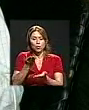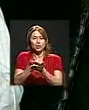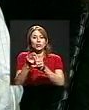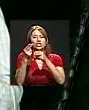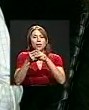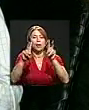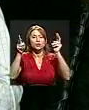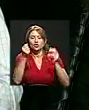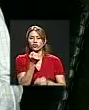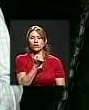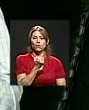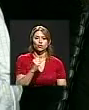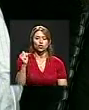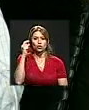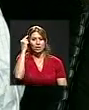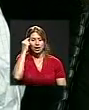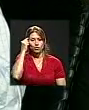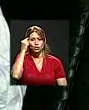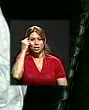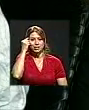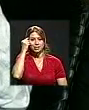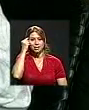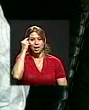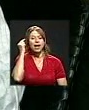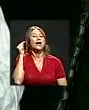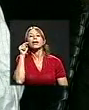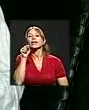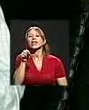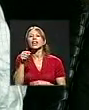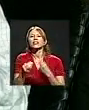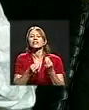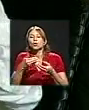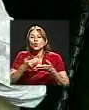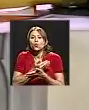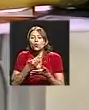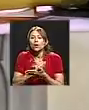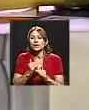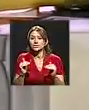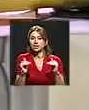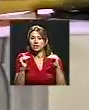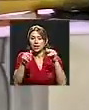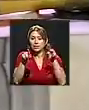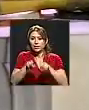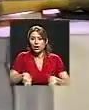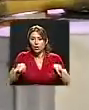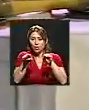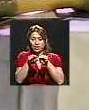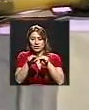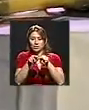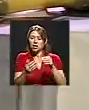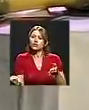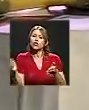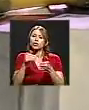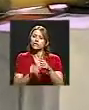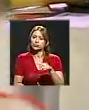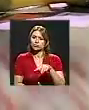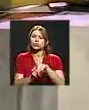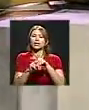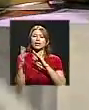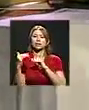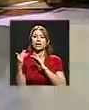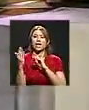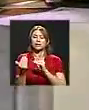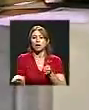revolución de la conciencia, que es nuevas escalas de valores, es un resurgir de la esperanza y de la ilusión,